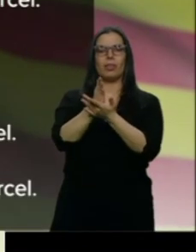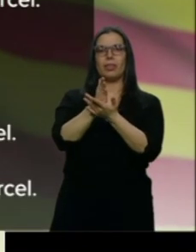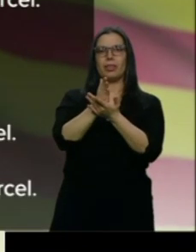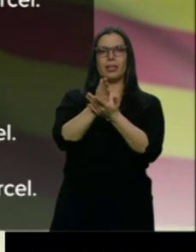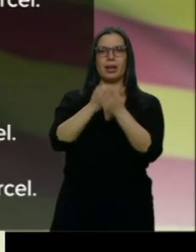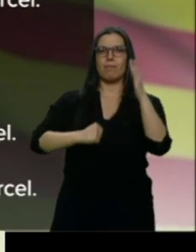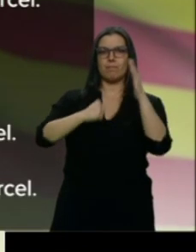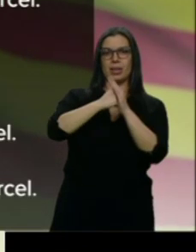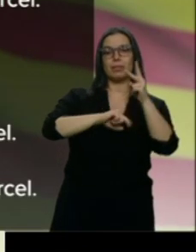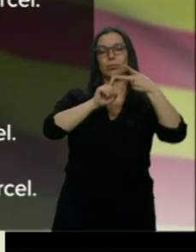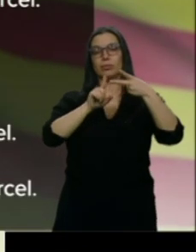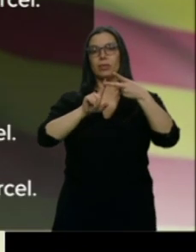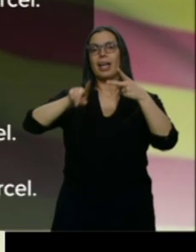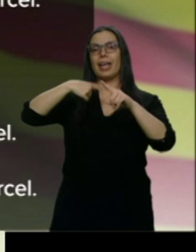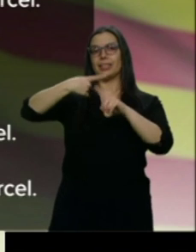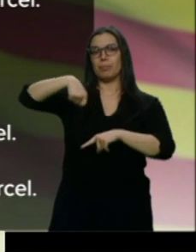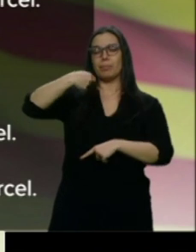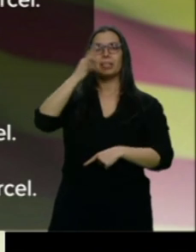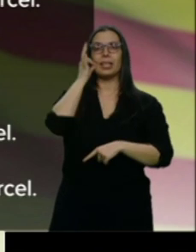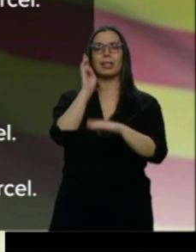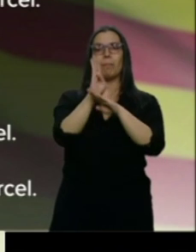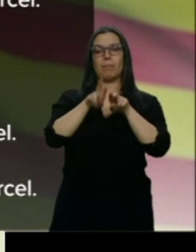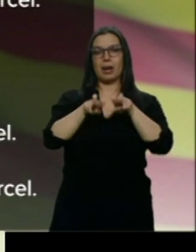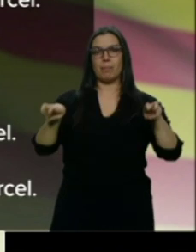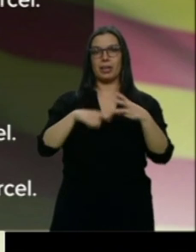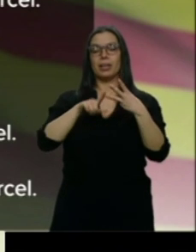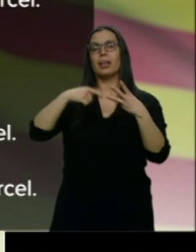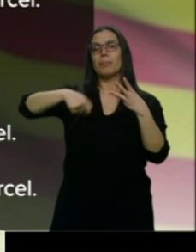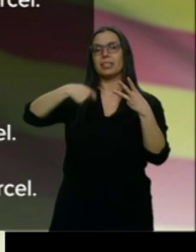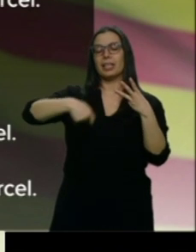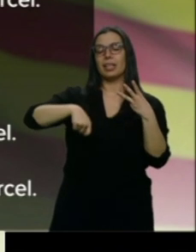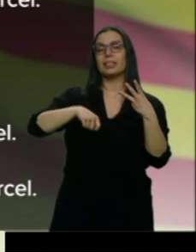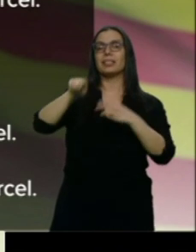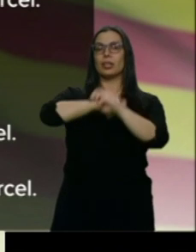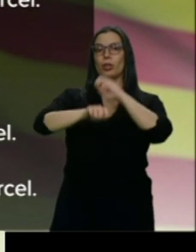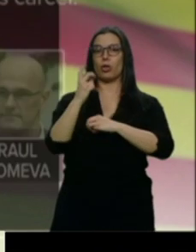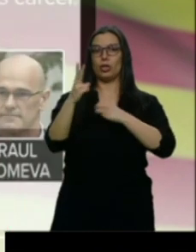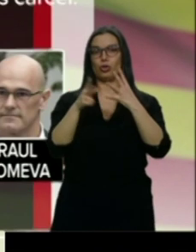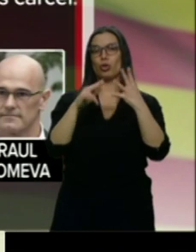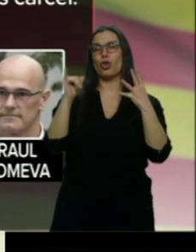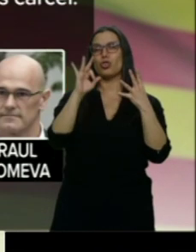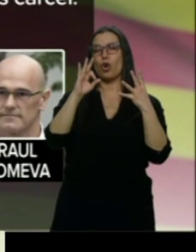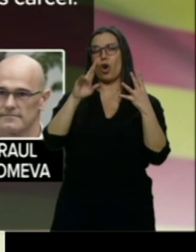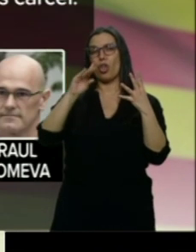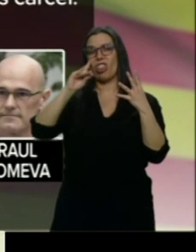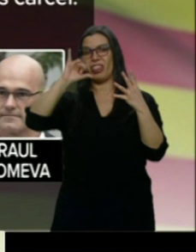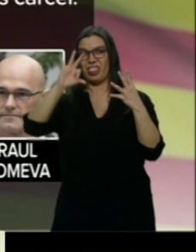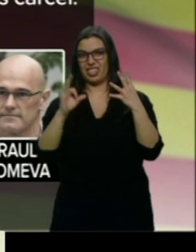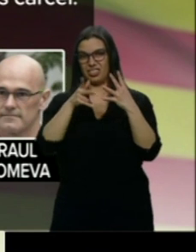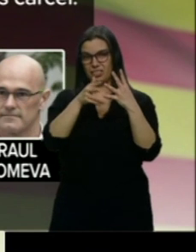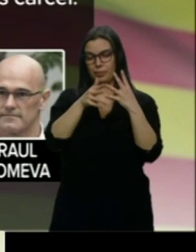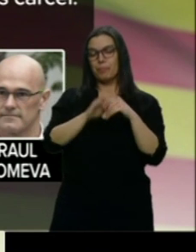Parlamento, Carma Forcadell, y los presidentes de Omniun y ANC, Jordi Cuisar y Jordi Sánchez. Los exconsejeros de Interior,